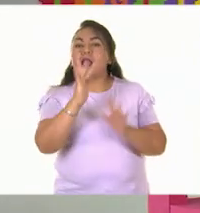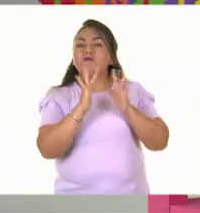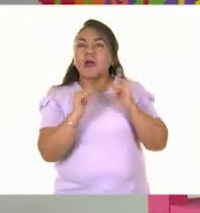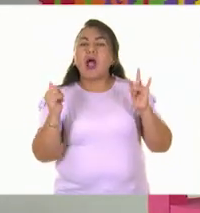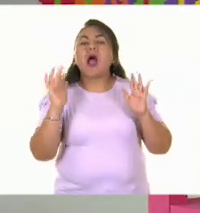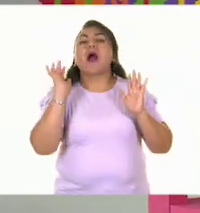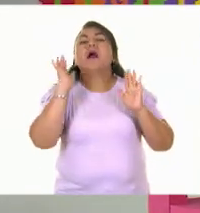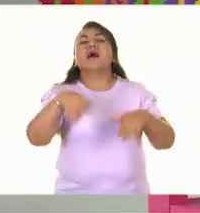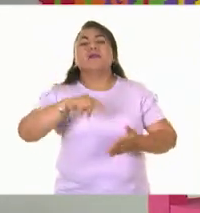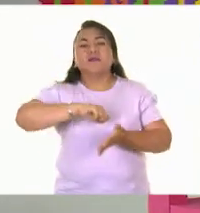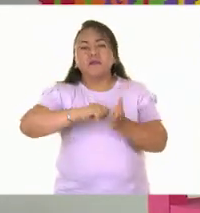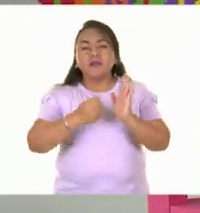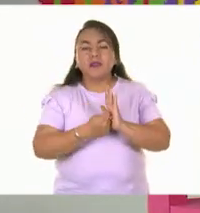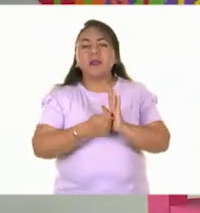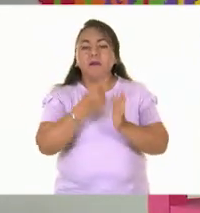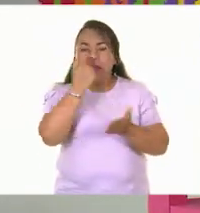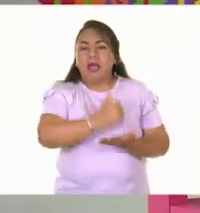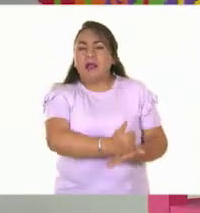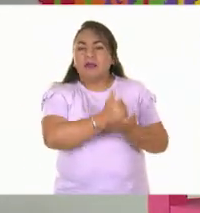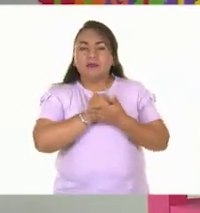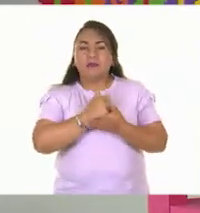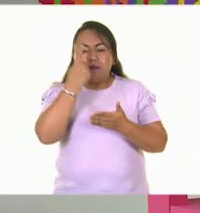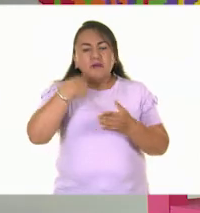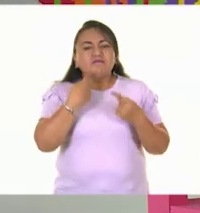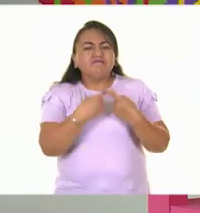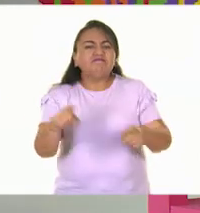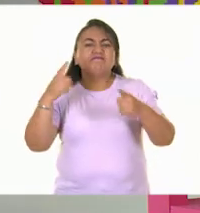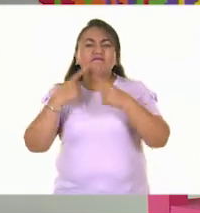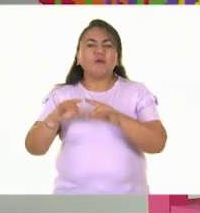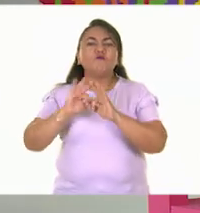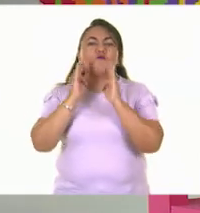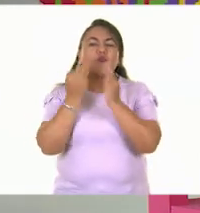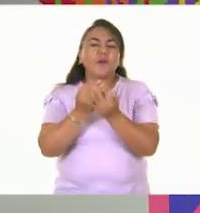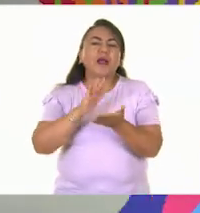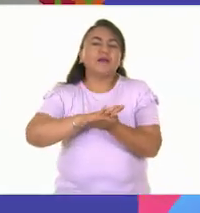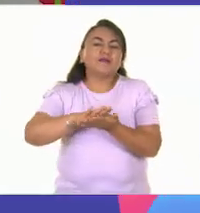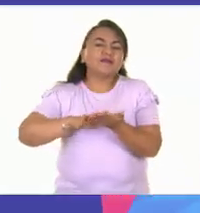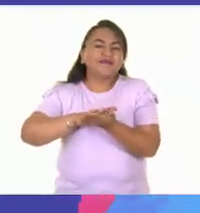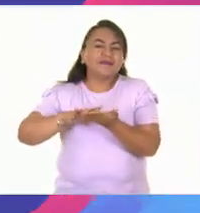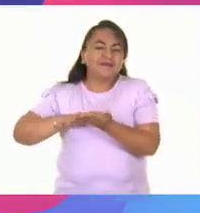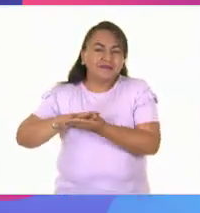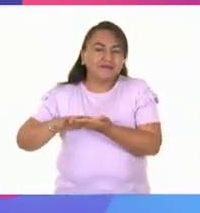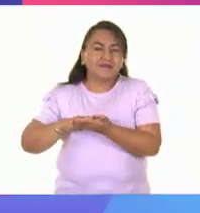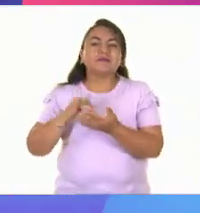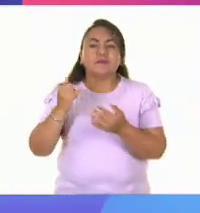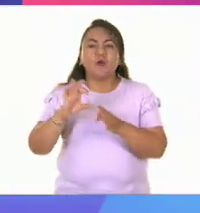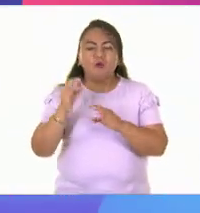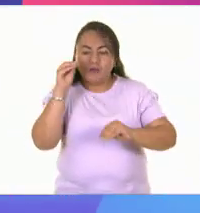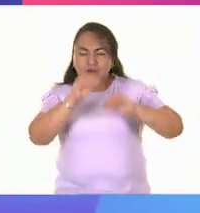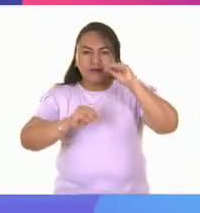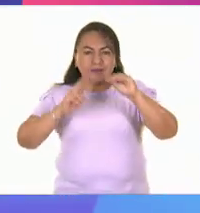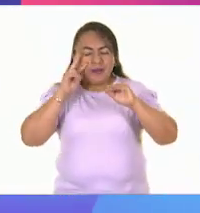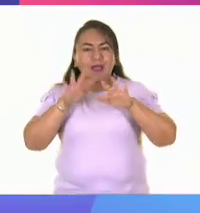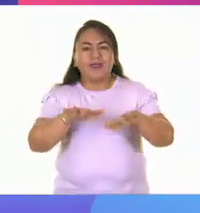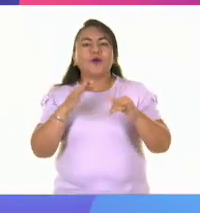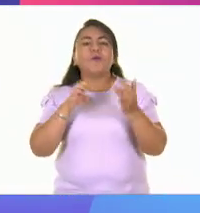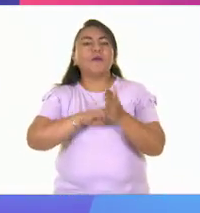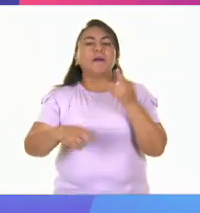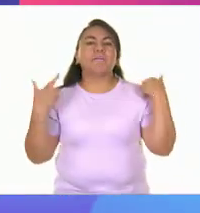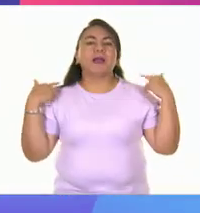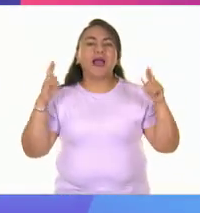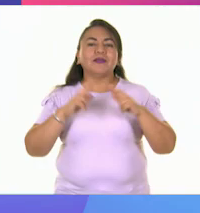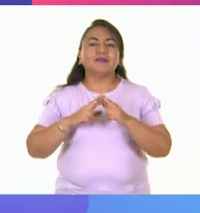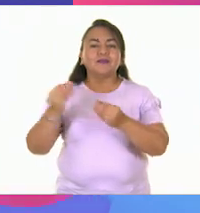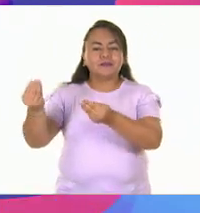ahora sé que esa técnica me puede dar para dar muchísimas texturas. Claro, y para crear cosas tan increíbles como el dibujo del maestro